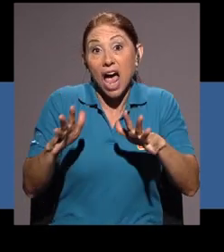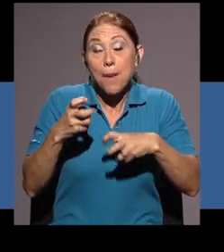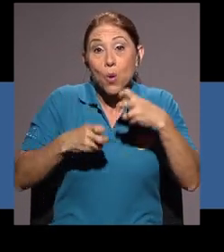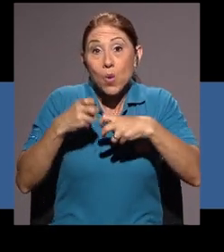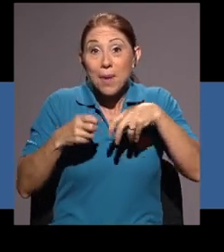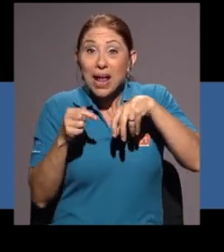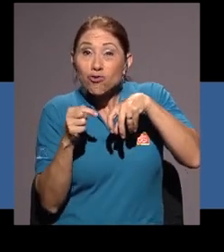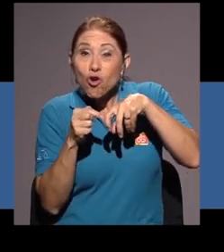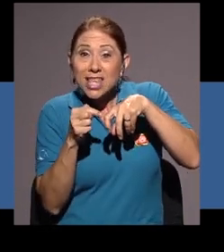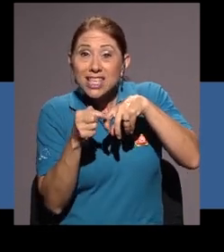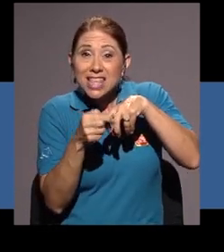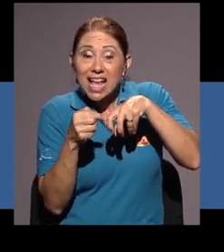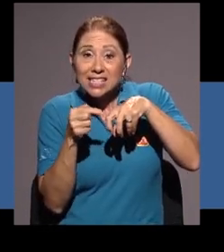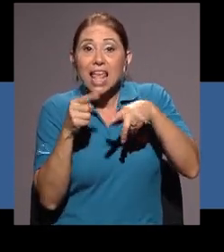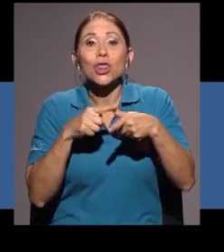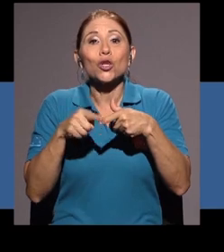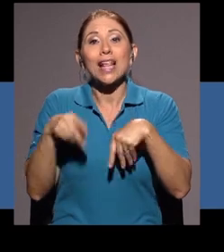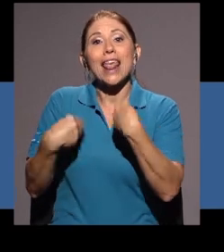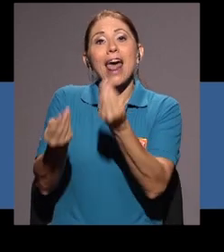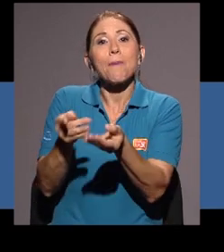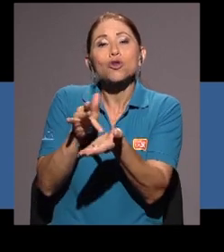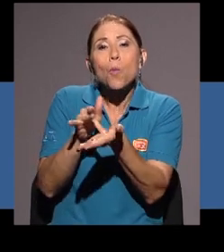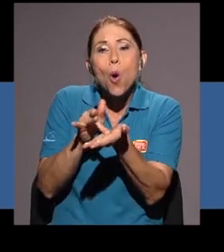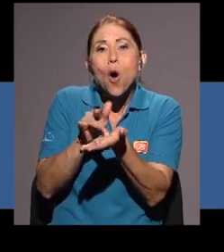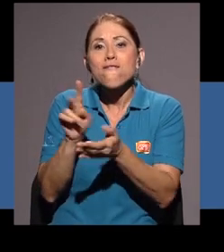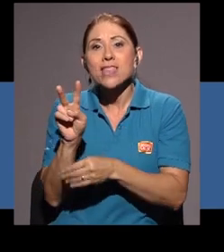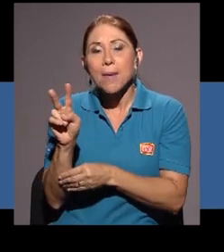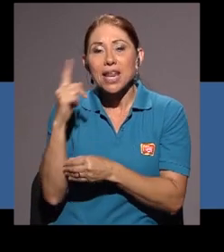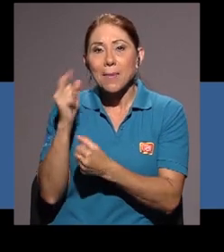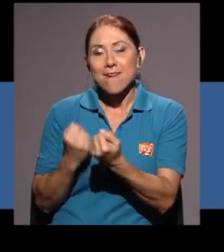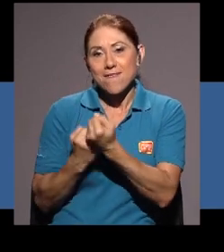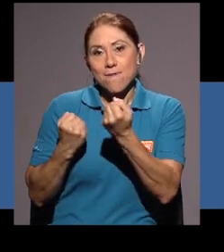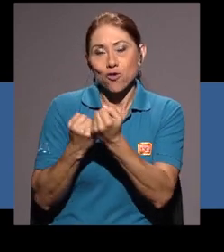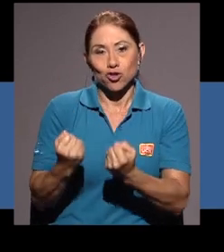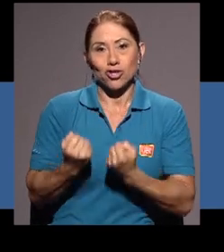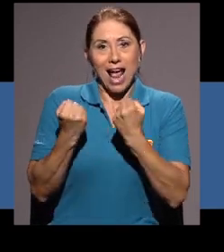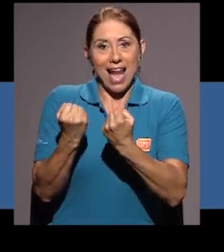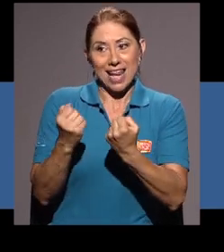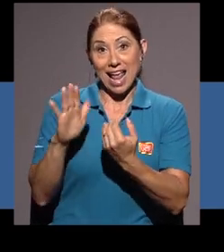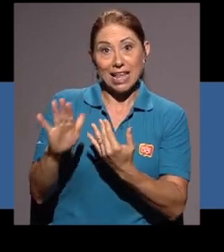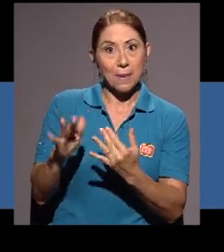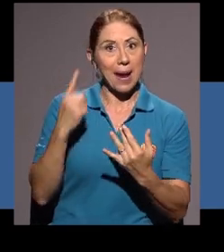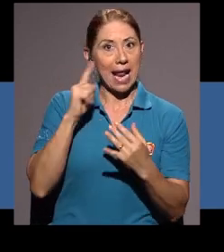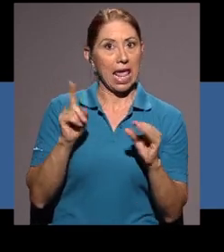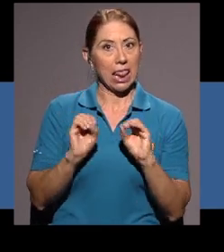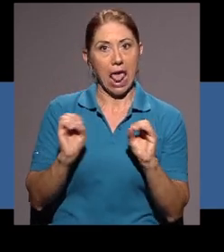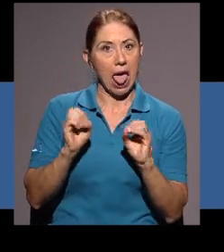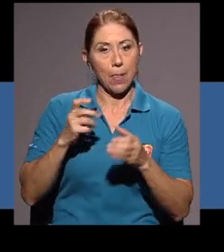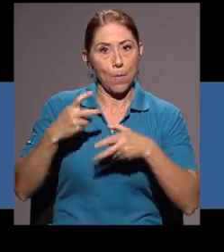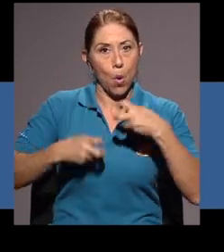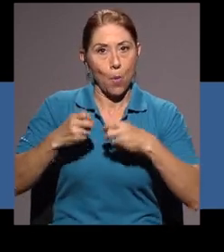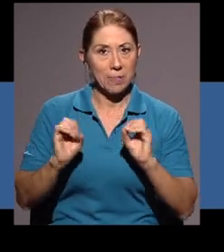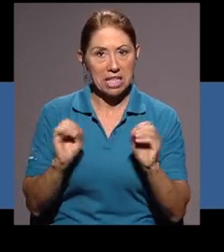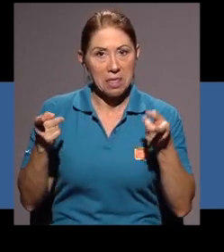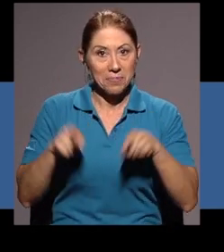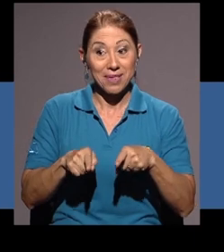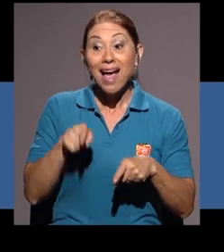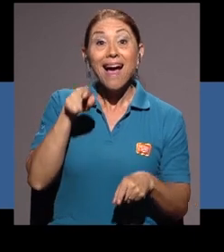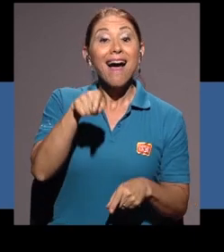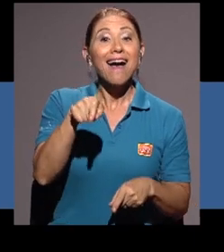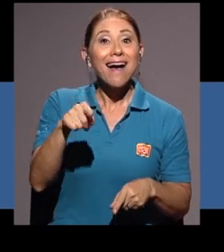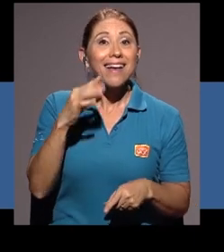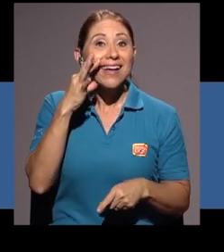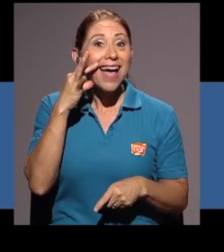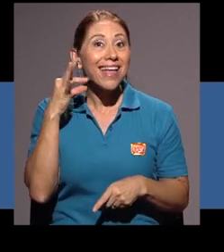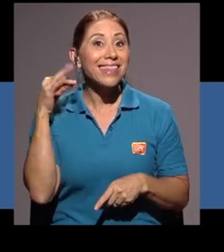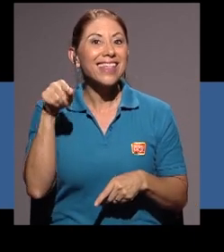Entonces le damos un suplemento vitamínico para reforzarle la cuestión de las rodillitas para que no le haga daño. Y